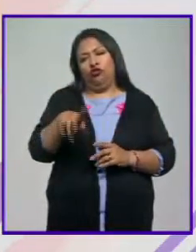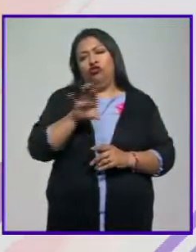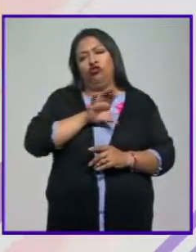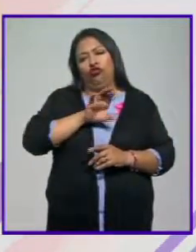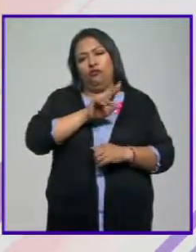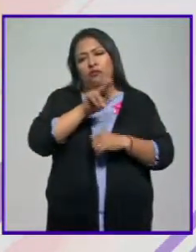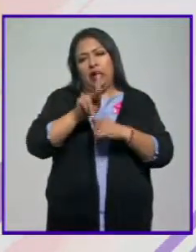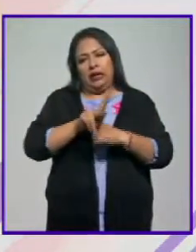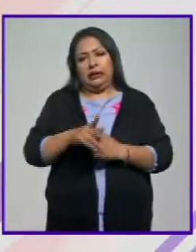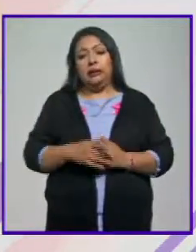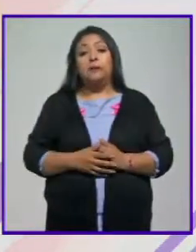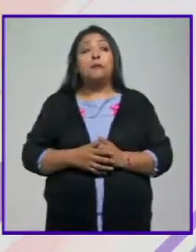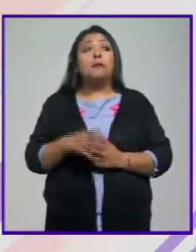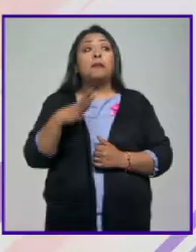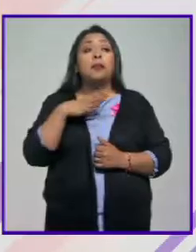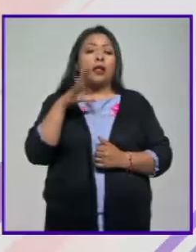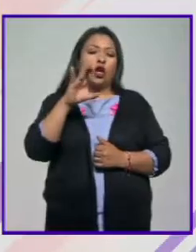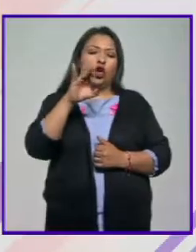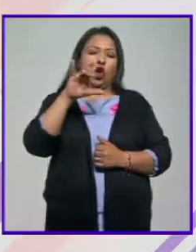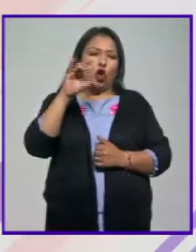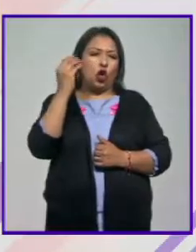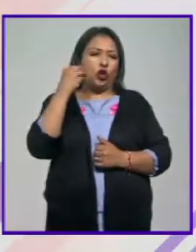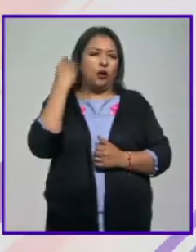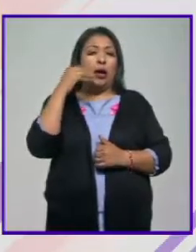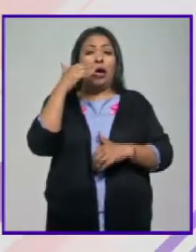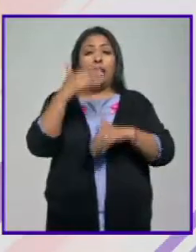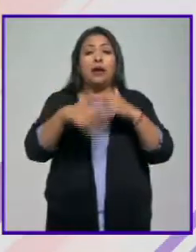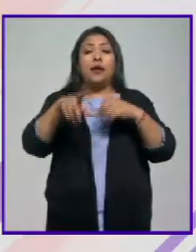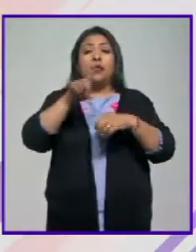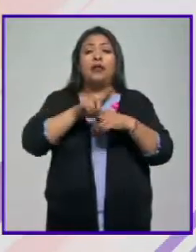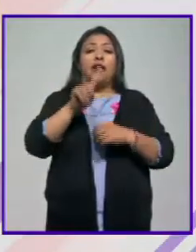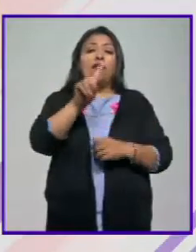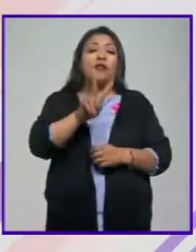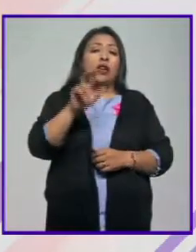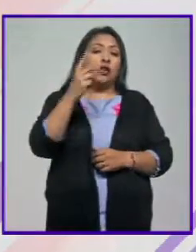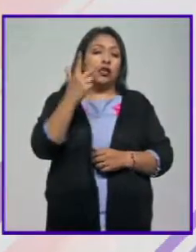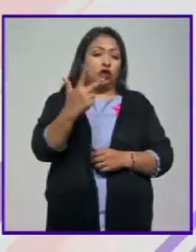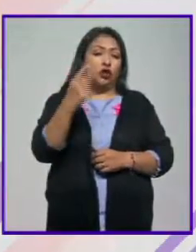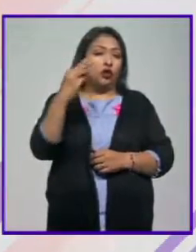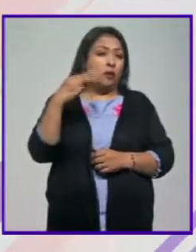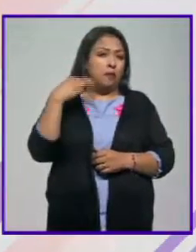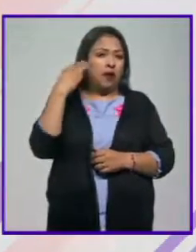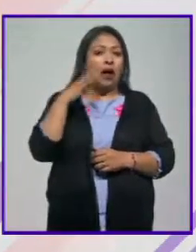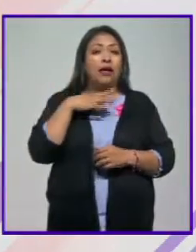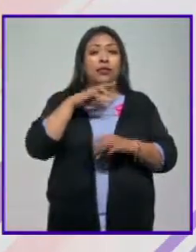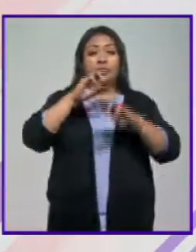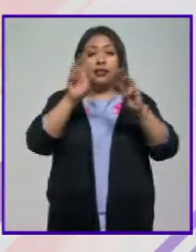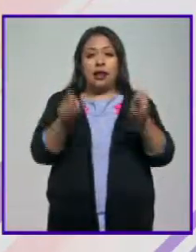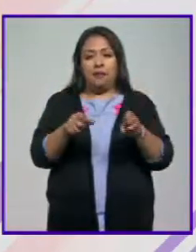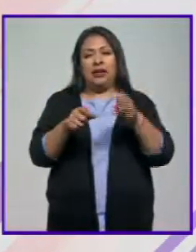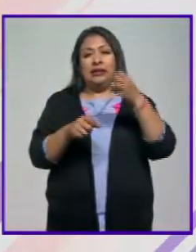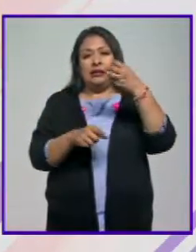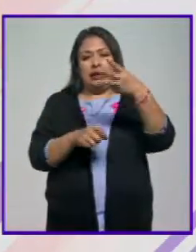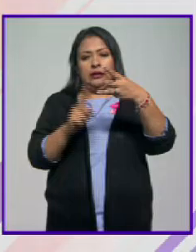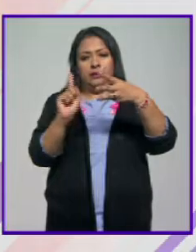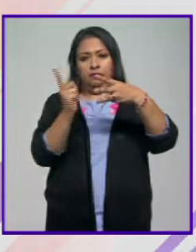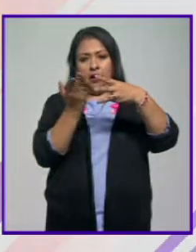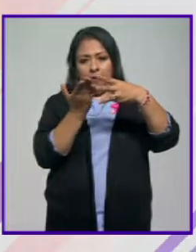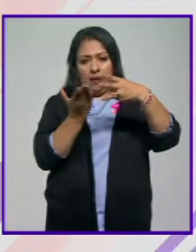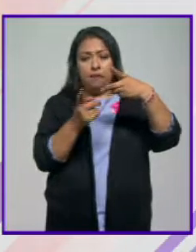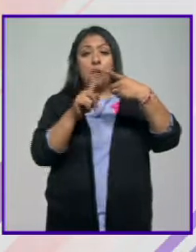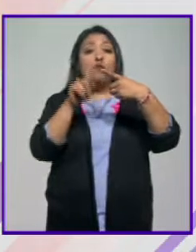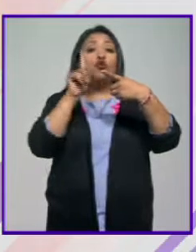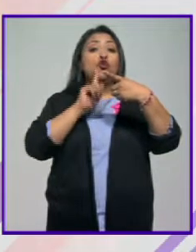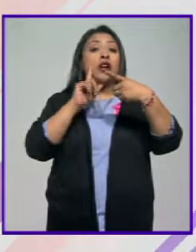nación. El coloquio, el cual concluirá el viernes 8 de marzo, se dividió en tres temas. Mujeres en